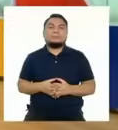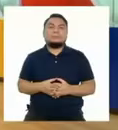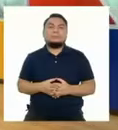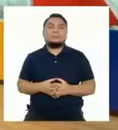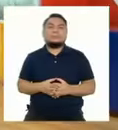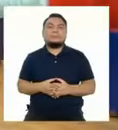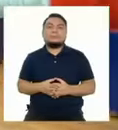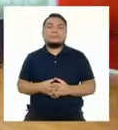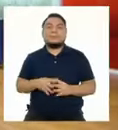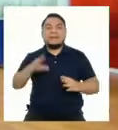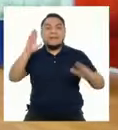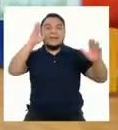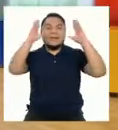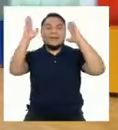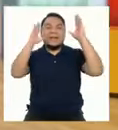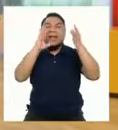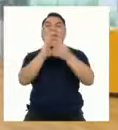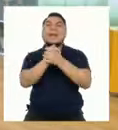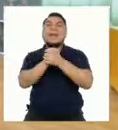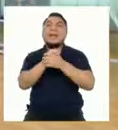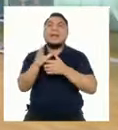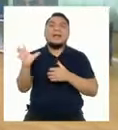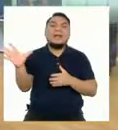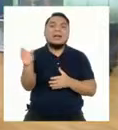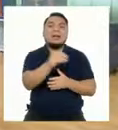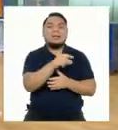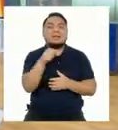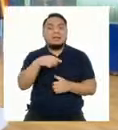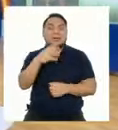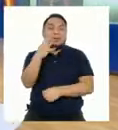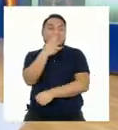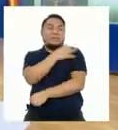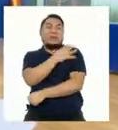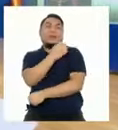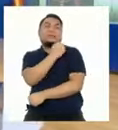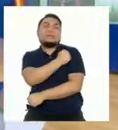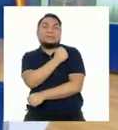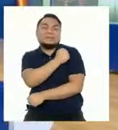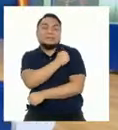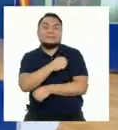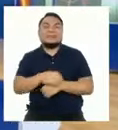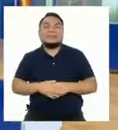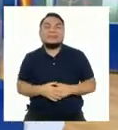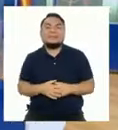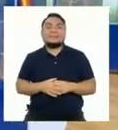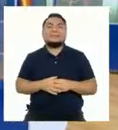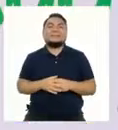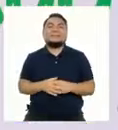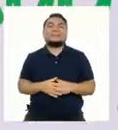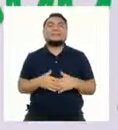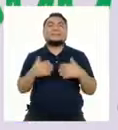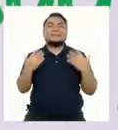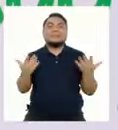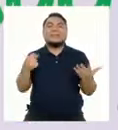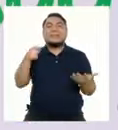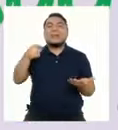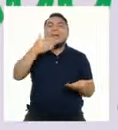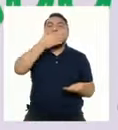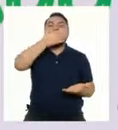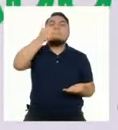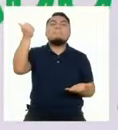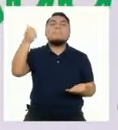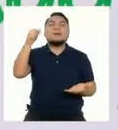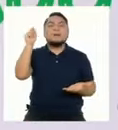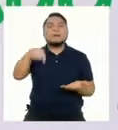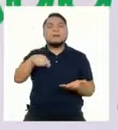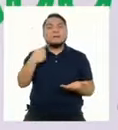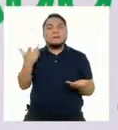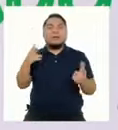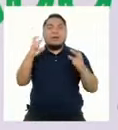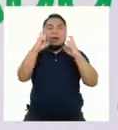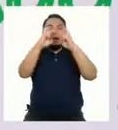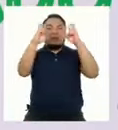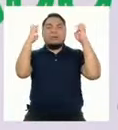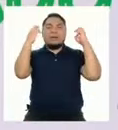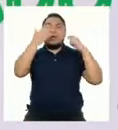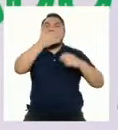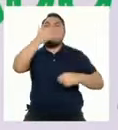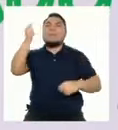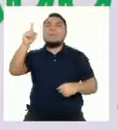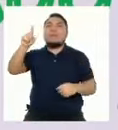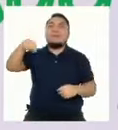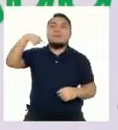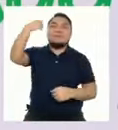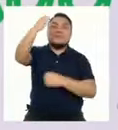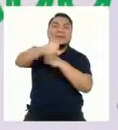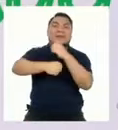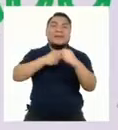¡Hola, hola amigos y amigas de Cuarto de Secundaria! ¡La mejor promo, la promo del